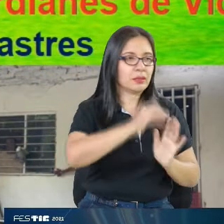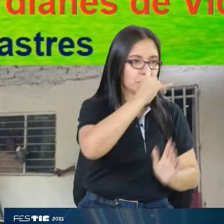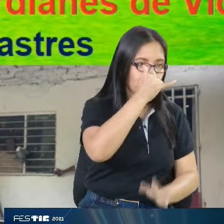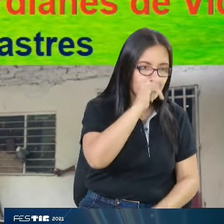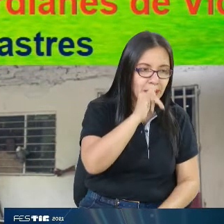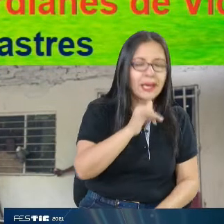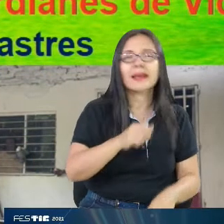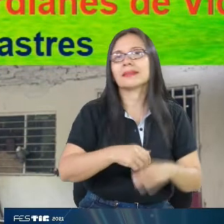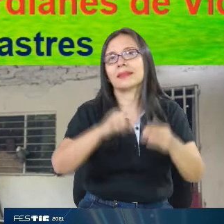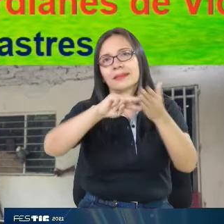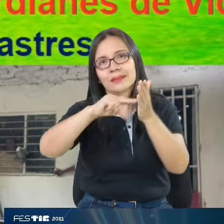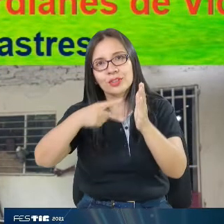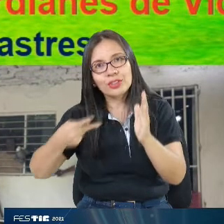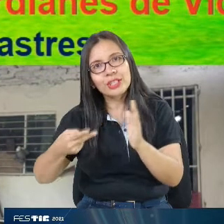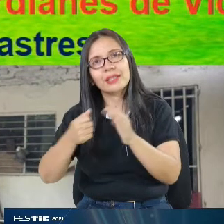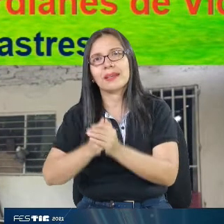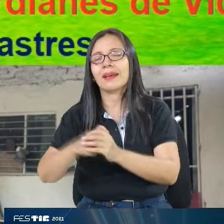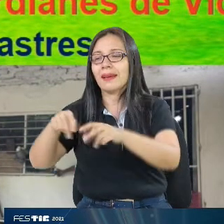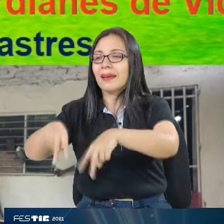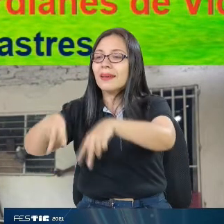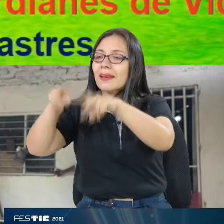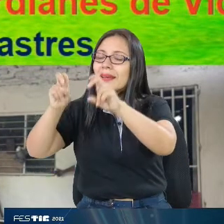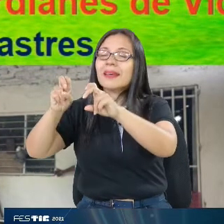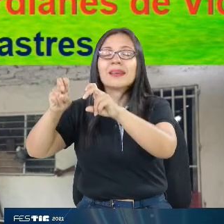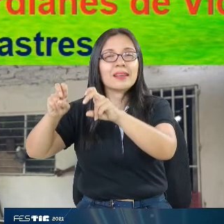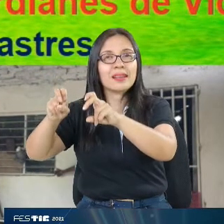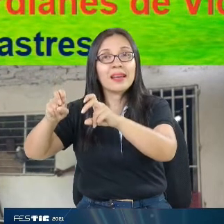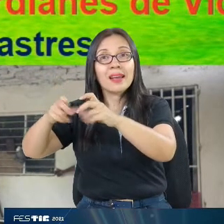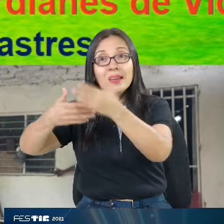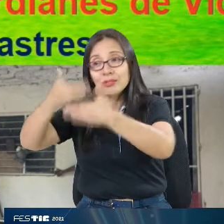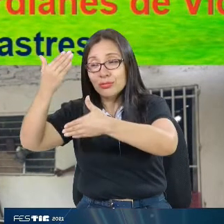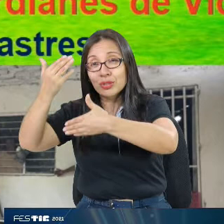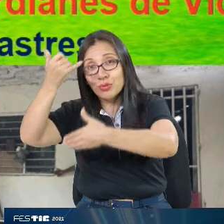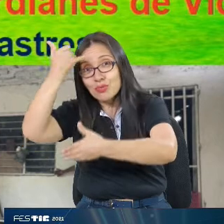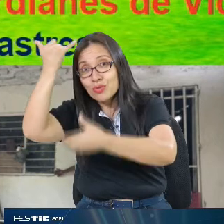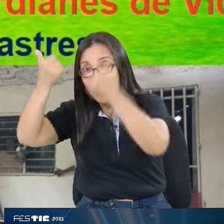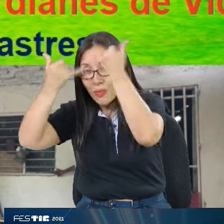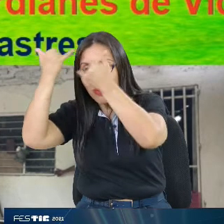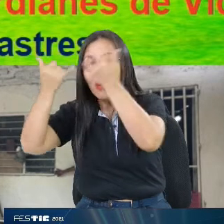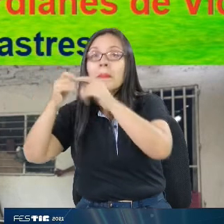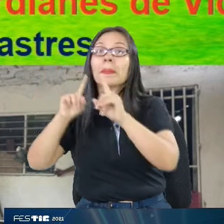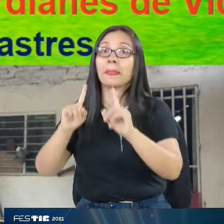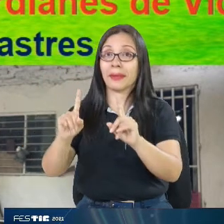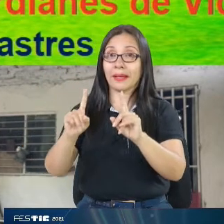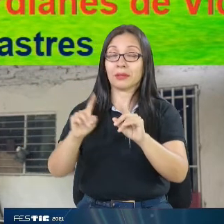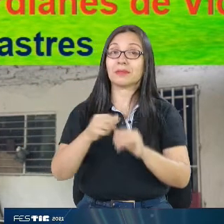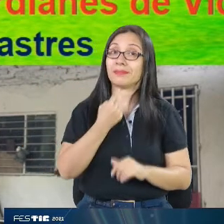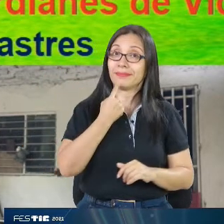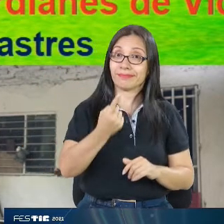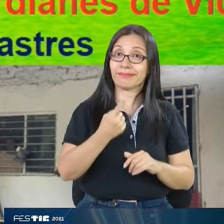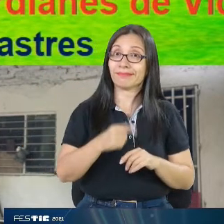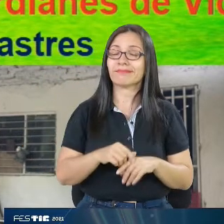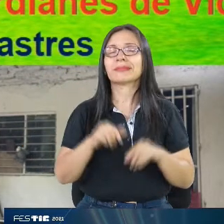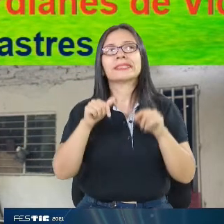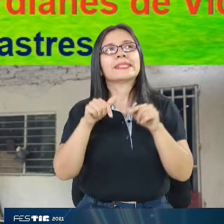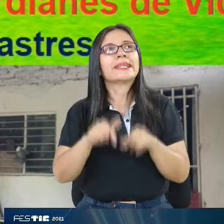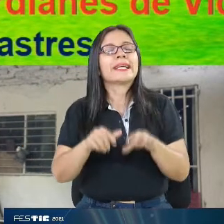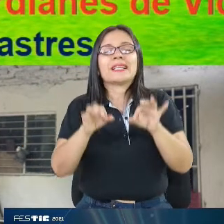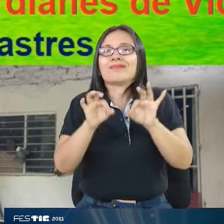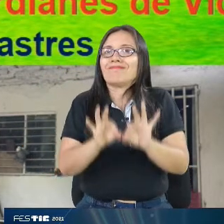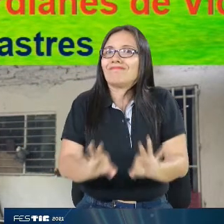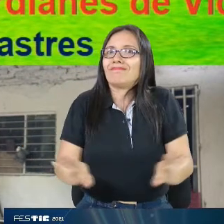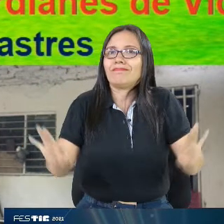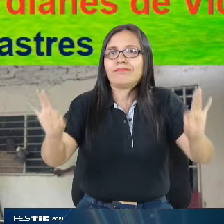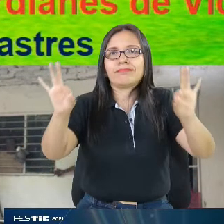innovación. Pero como les digo, estas herramientas digitales tienen que estar al servicio de la comunidad. Y aquí es donde entra la línea social y